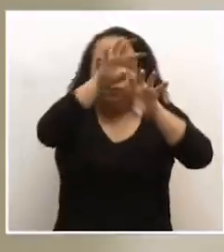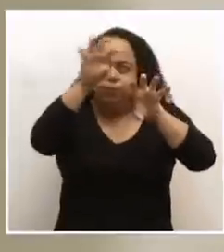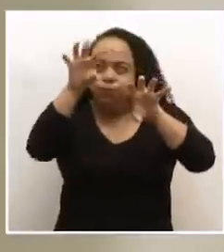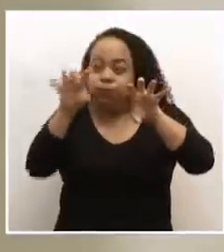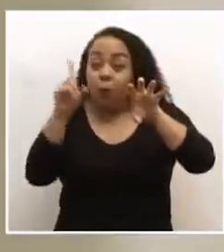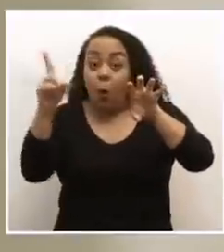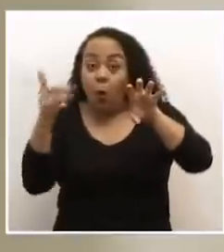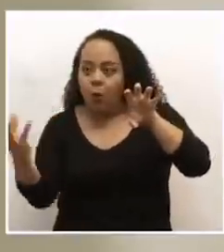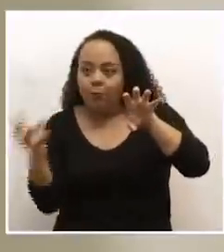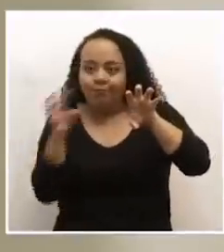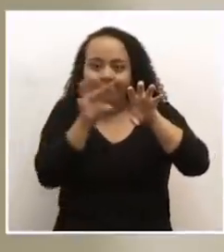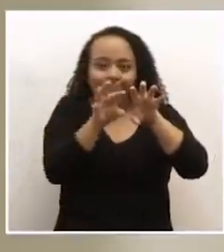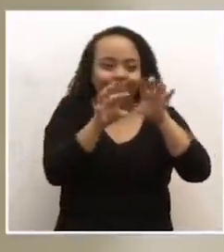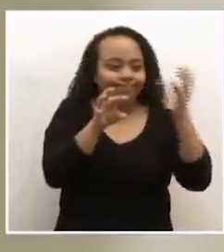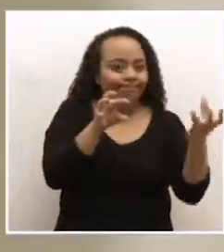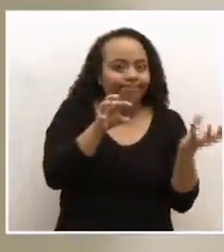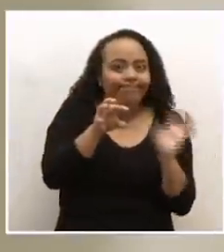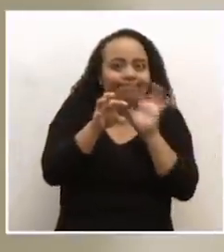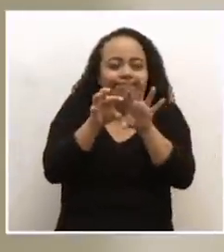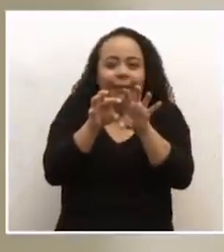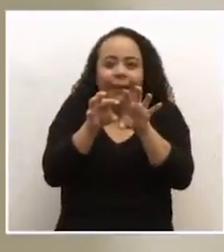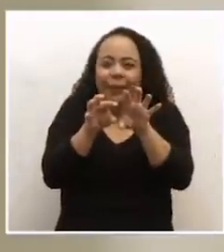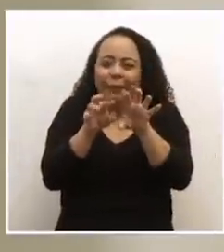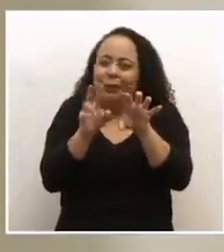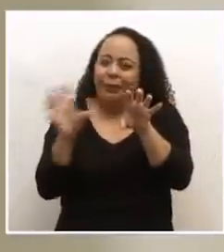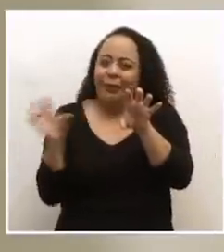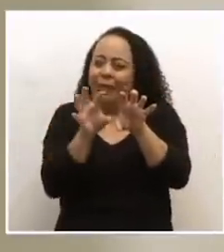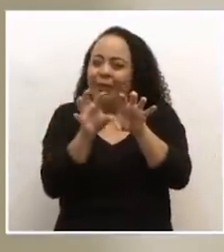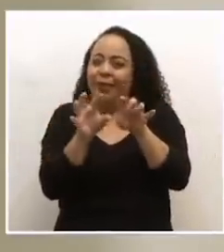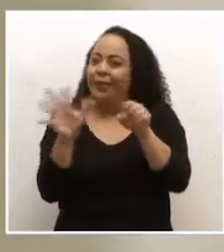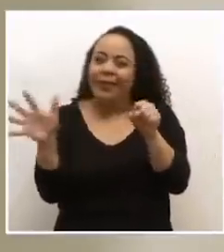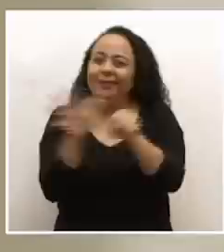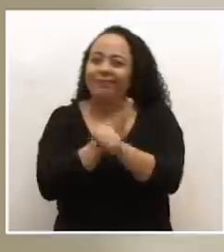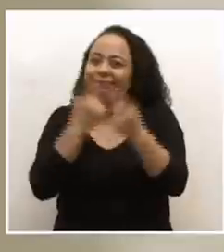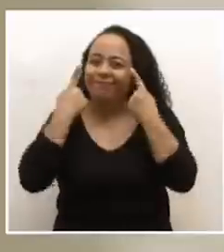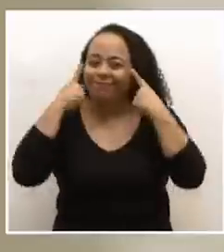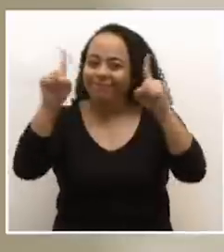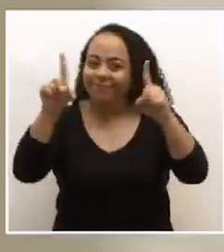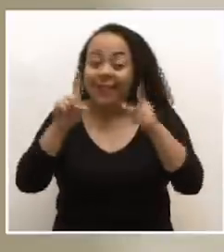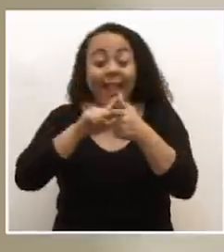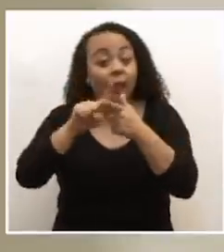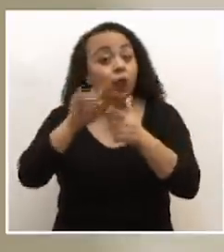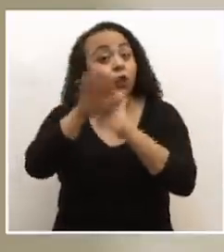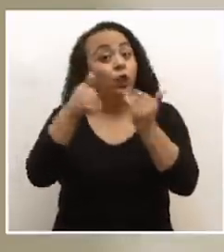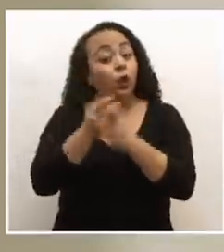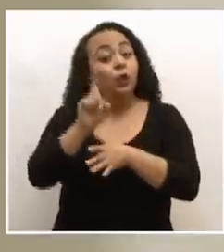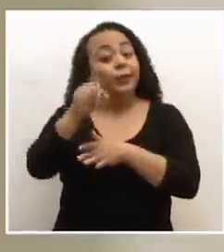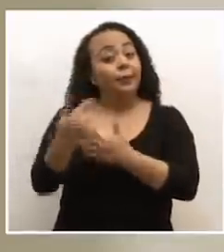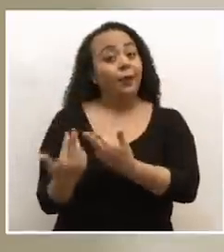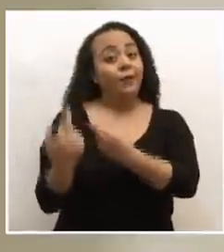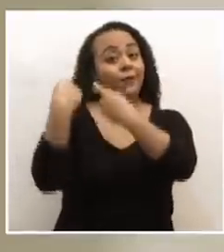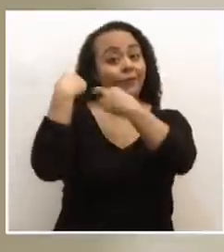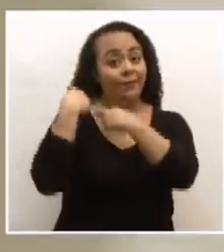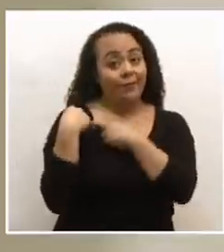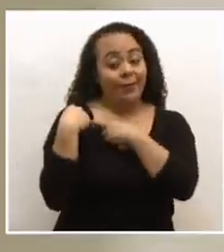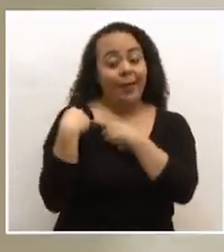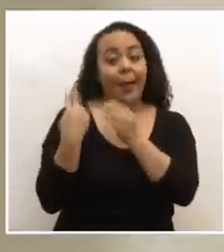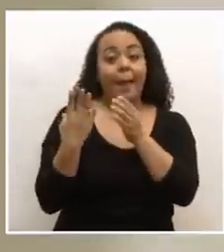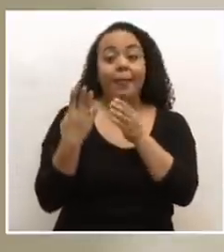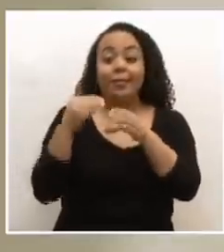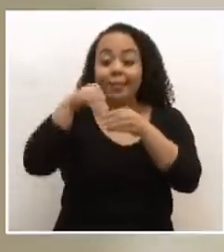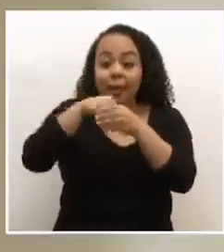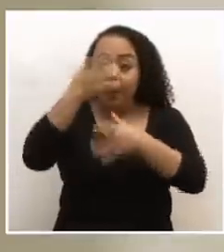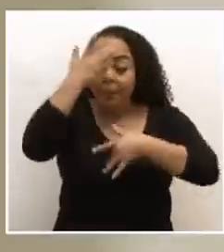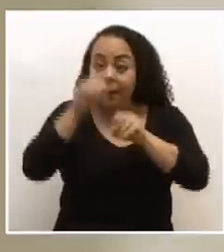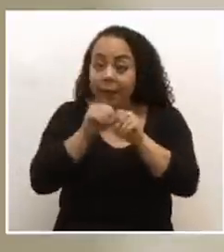una pieza. Y si esa pieza no se pone, no podemos armar completamente ese rompecabezas. Así todos tenemos una responsabilidad en medio de esta pandemia y